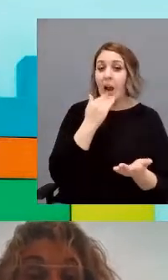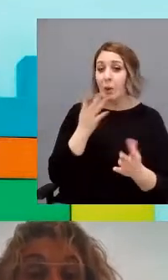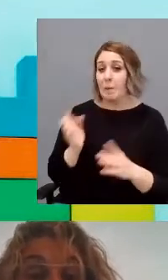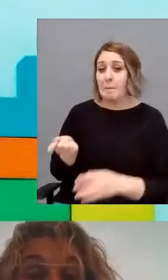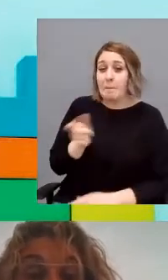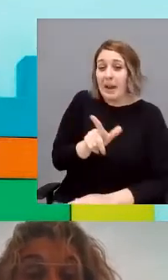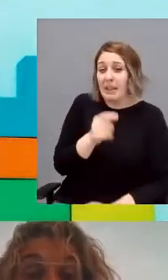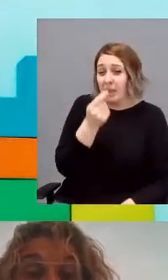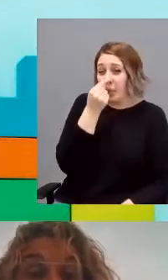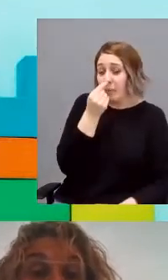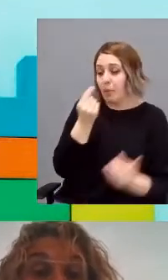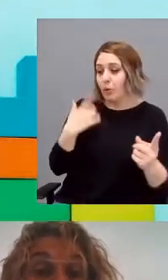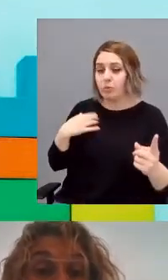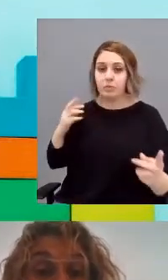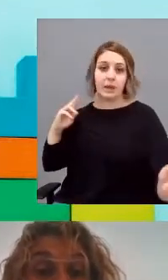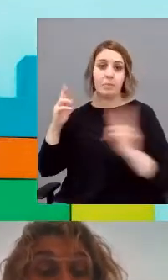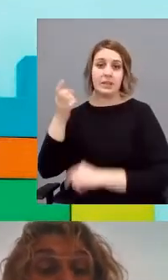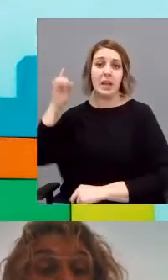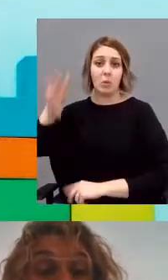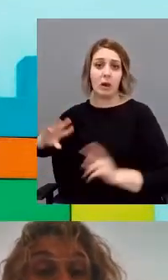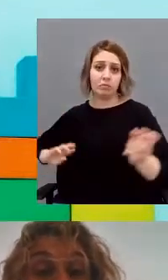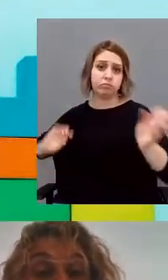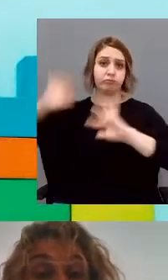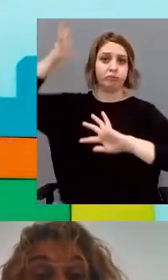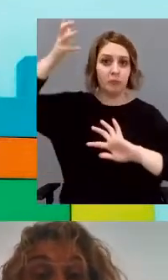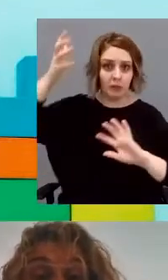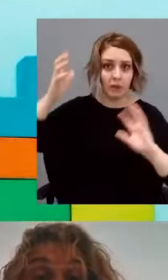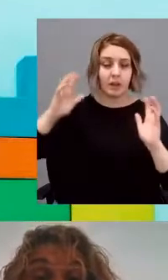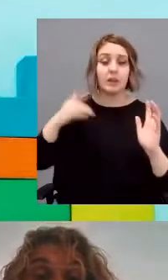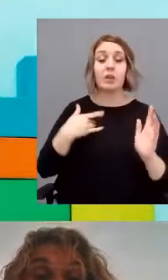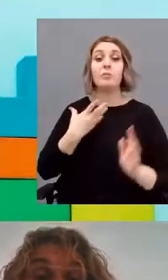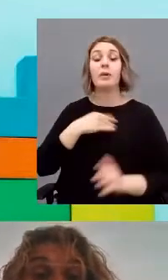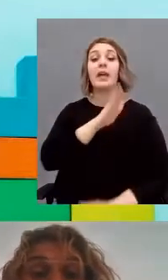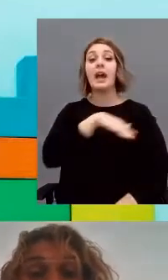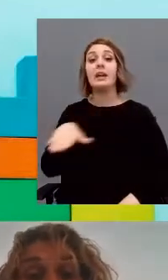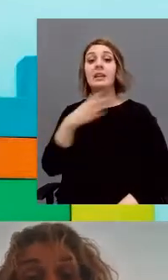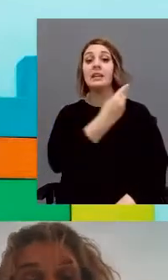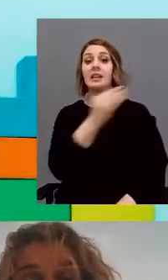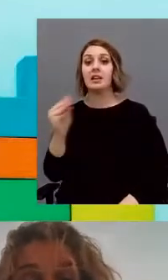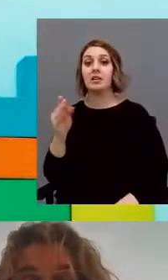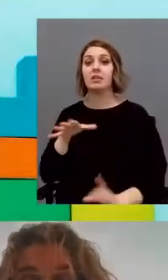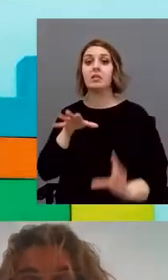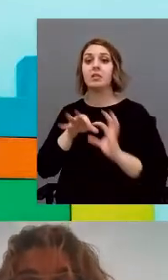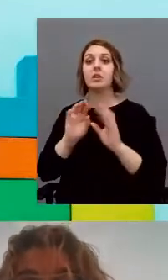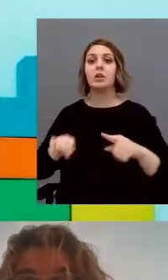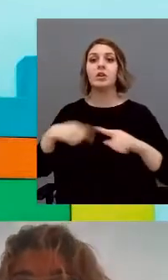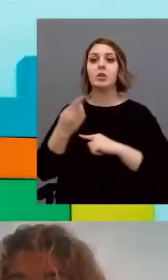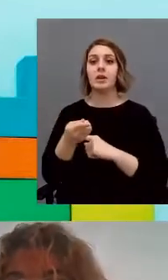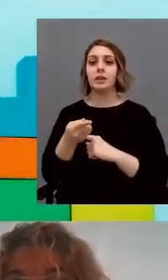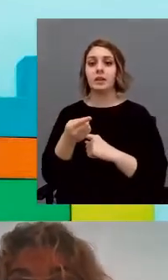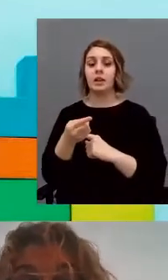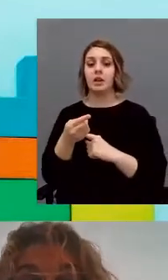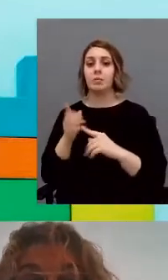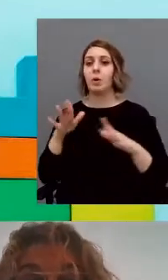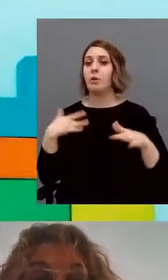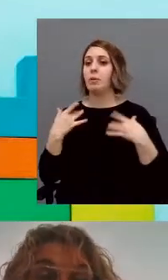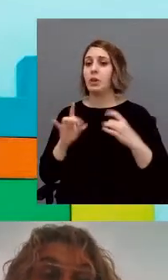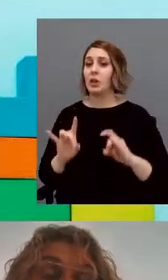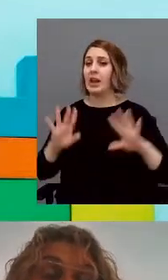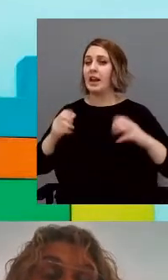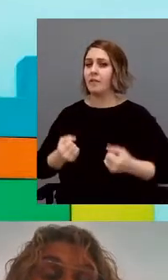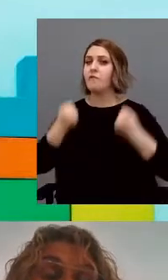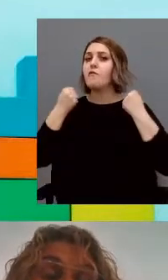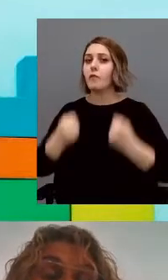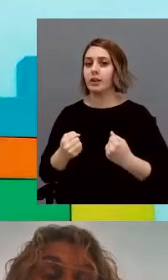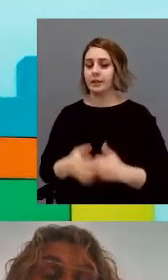muy intensa, y entonces son factores que pueden hacer que los niños y adolescentes con TEA muestren una labilidad emocional mucho